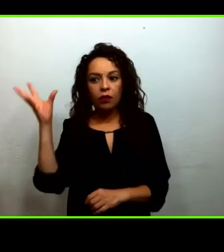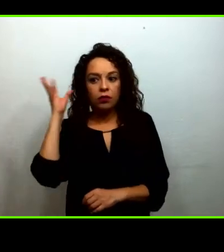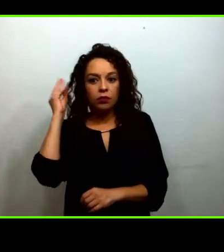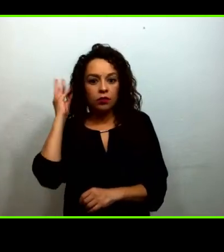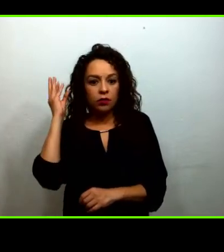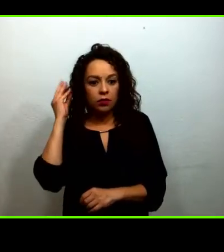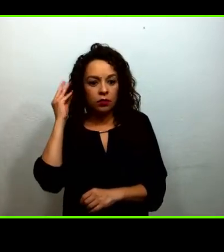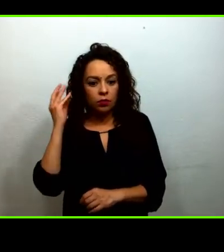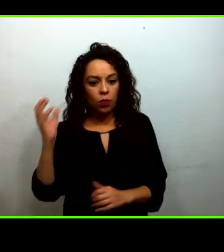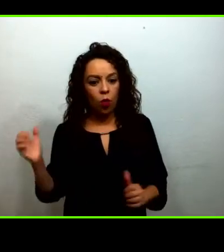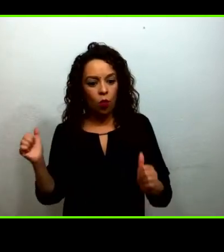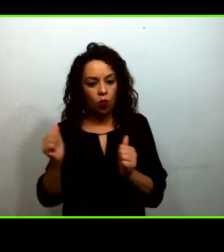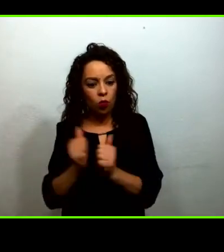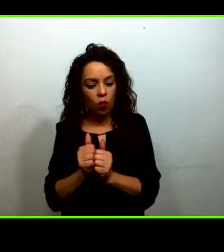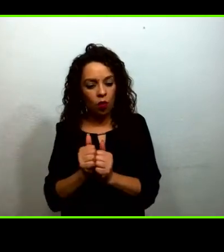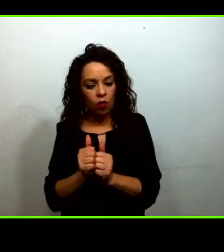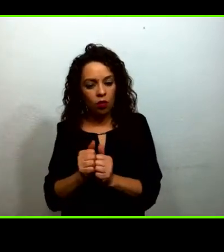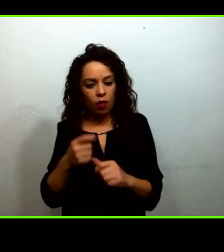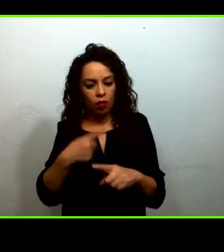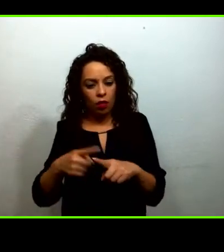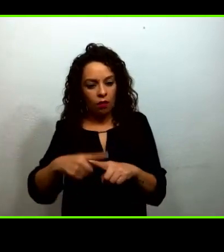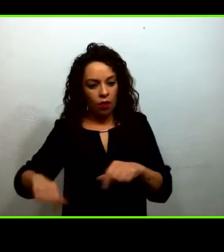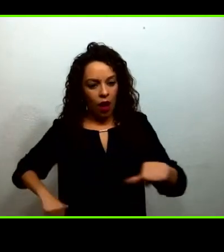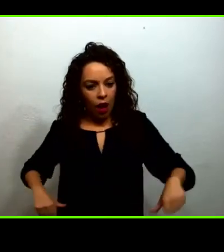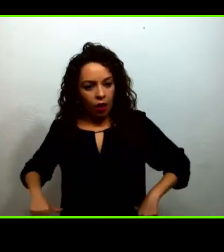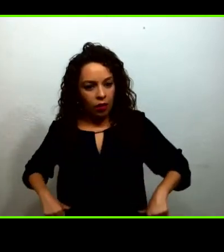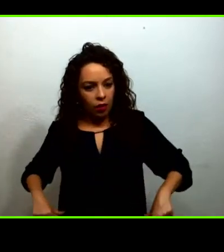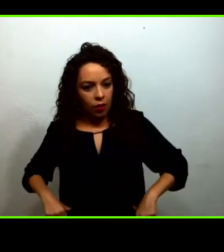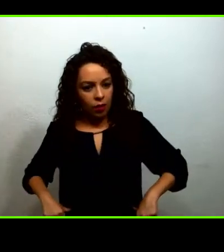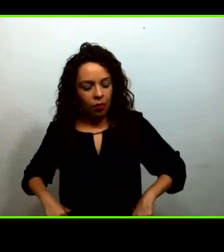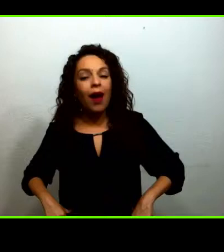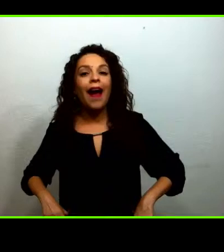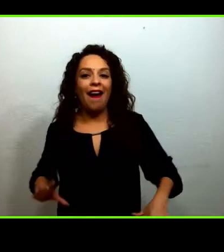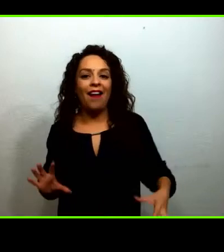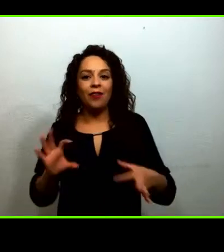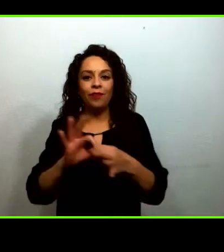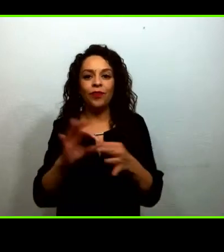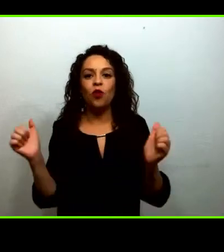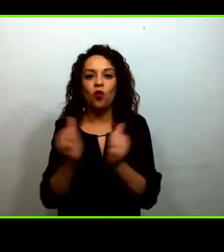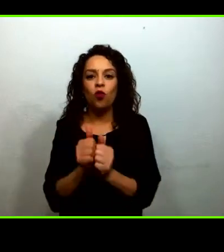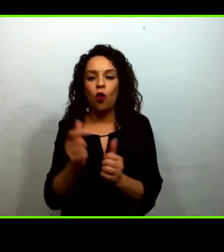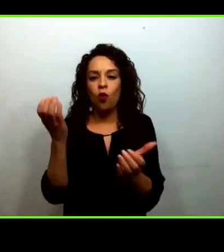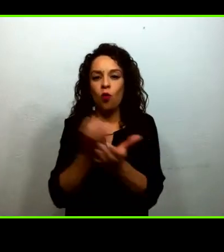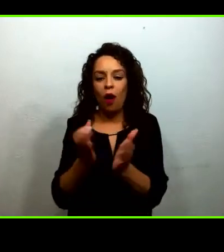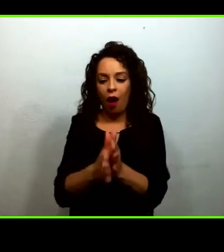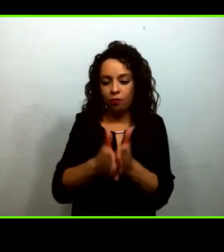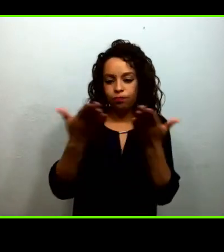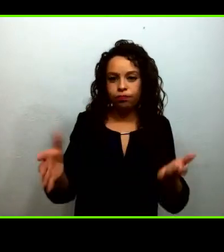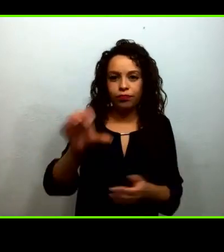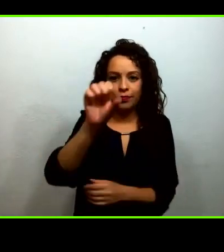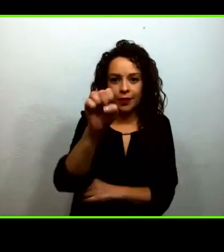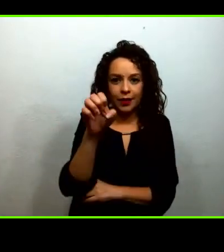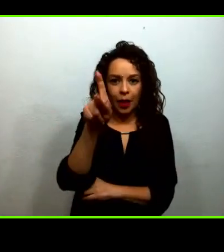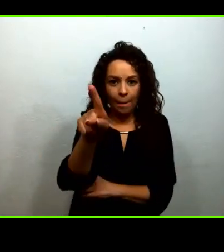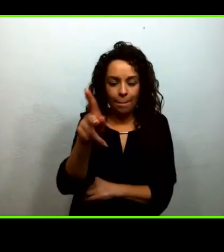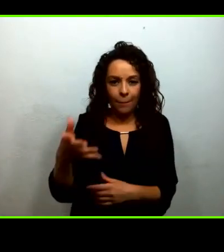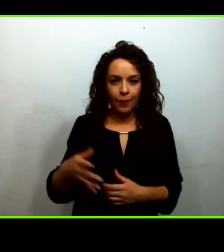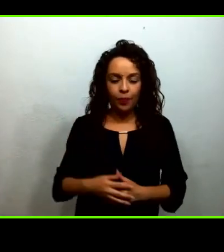que eran precisamente los cuadernillos entonces lo que transmitíamos en